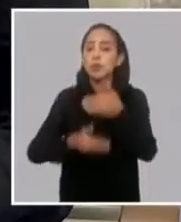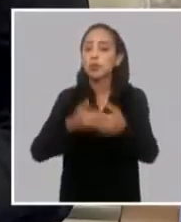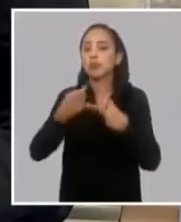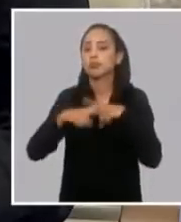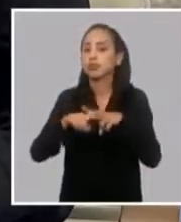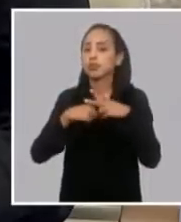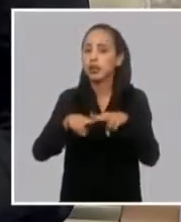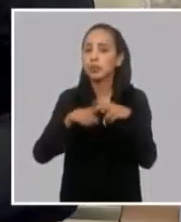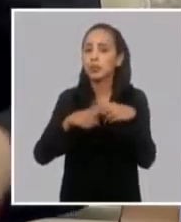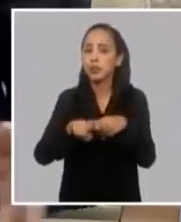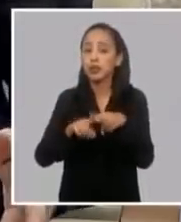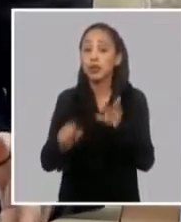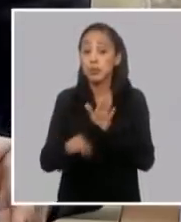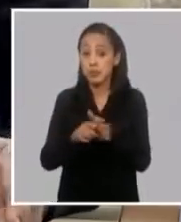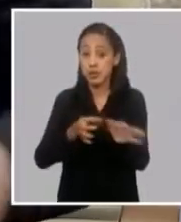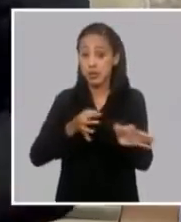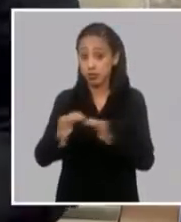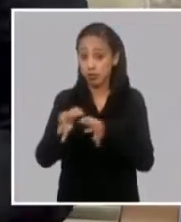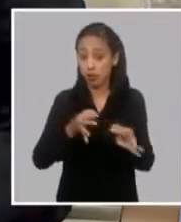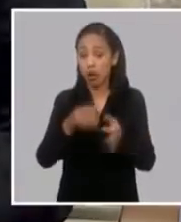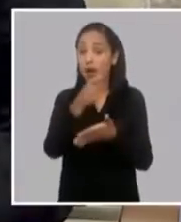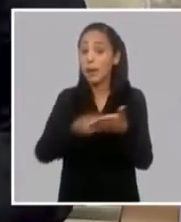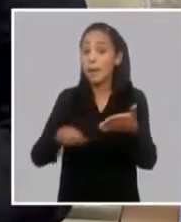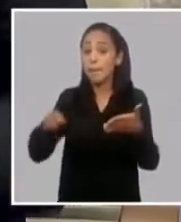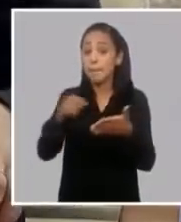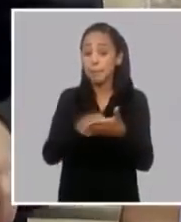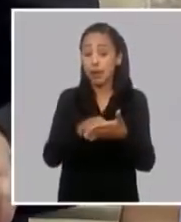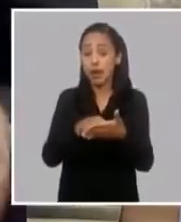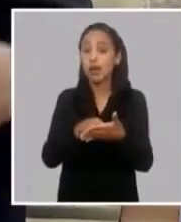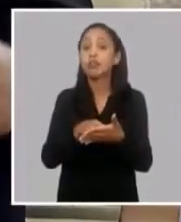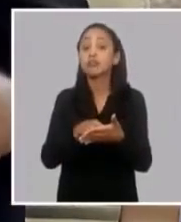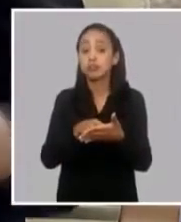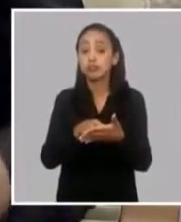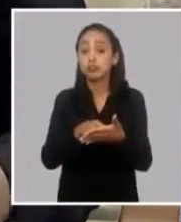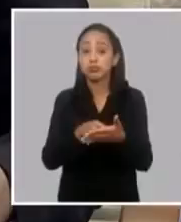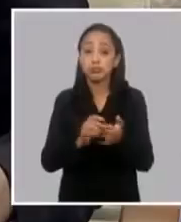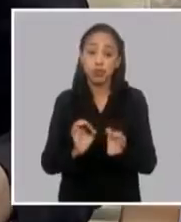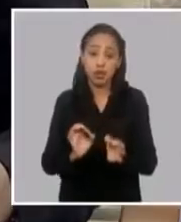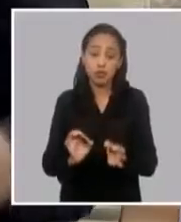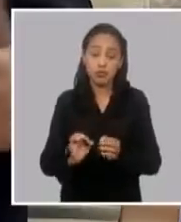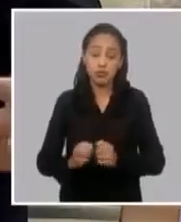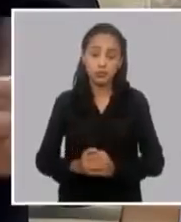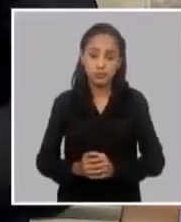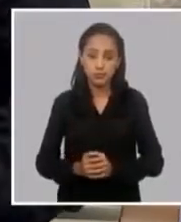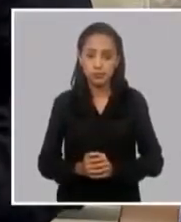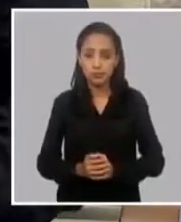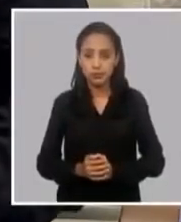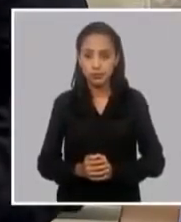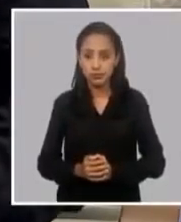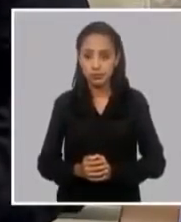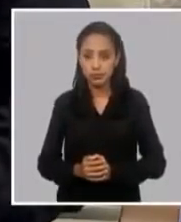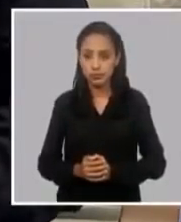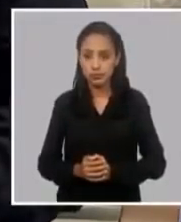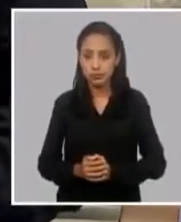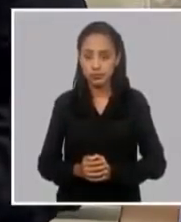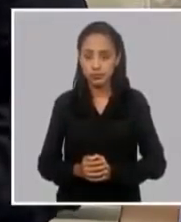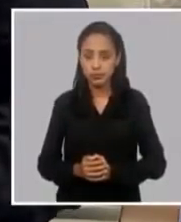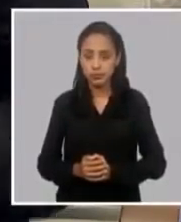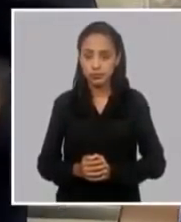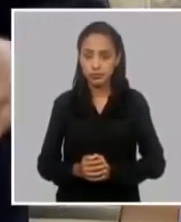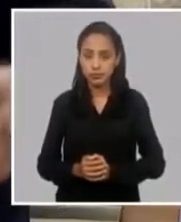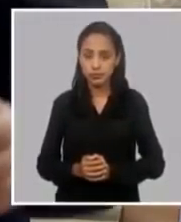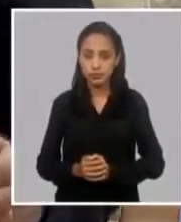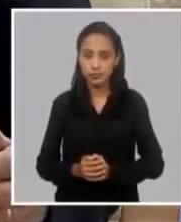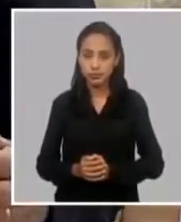mancha del plan que está previsto, todo sin dejar de reiterar